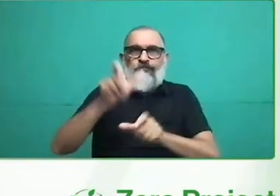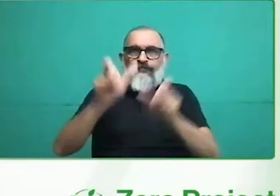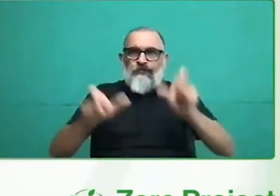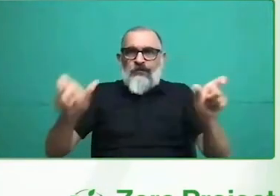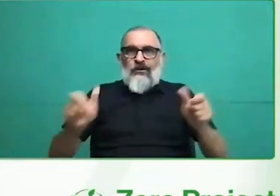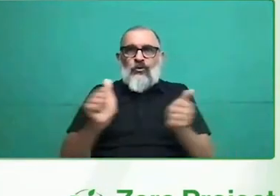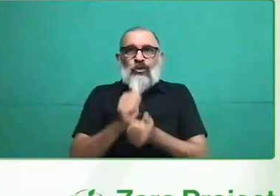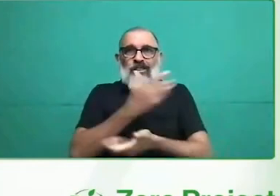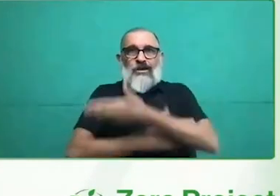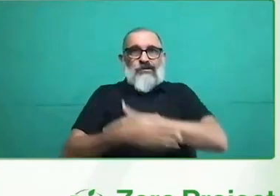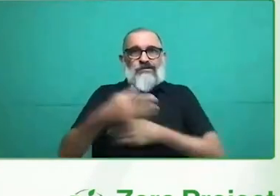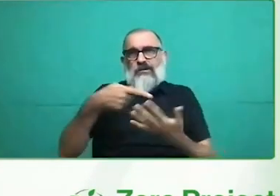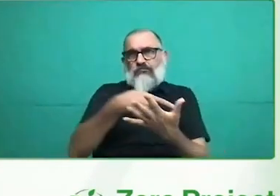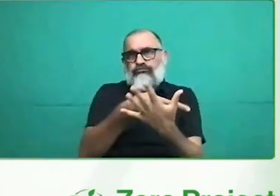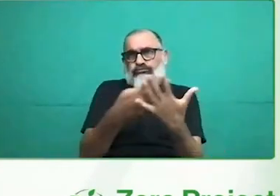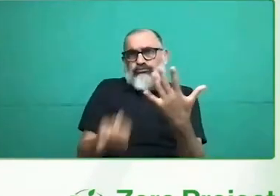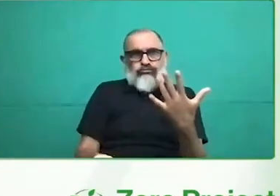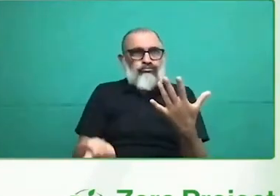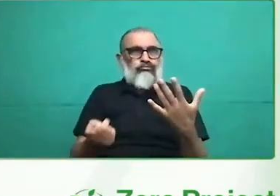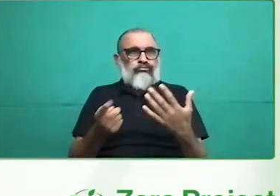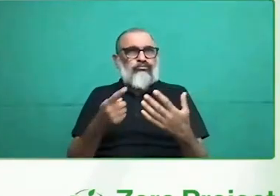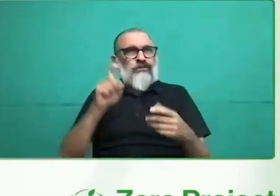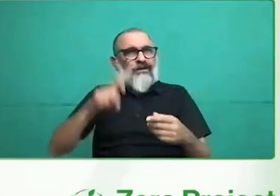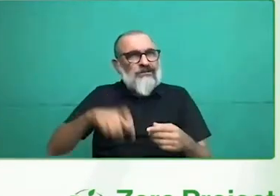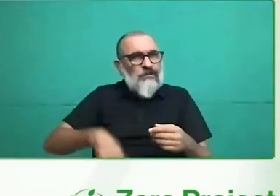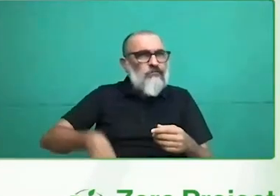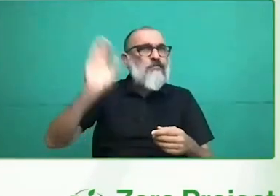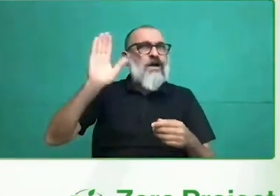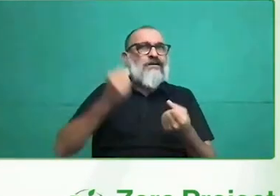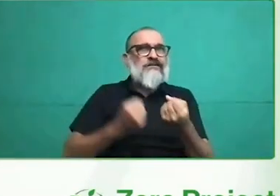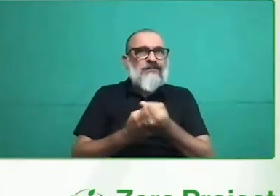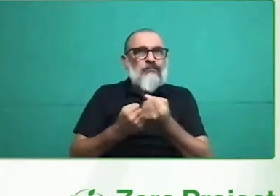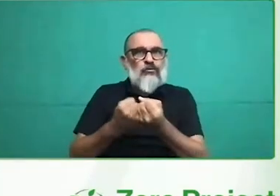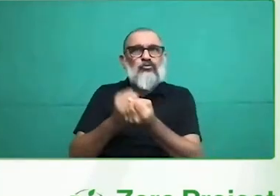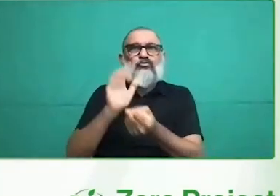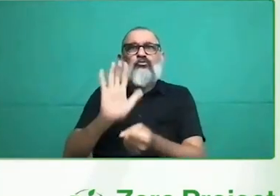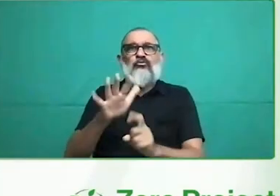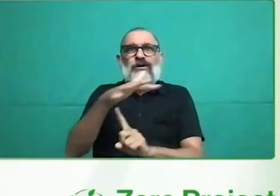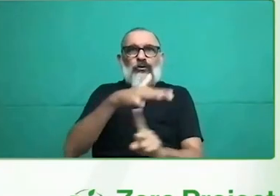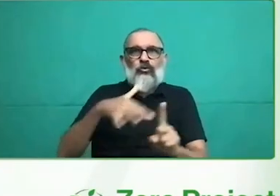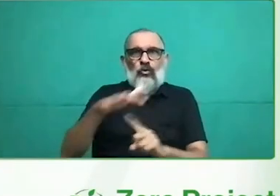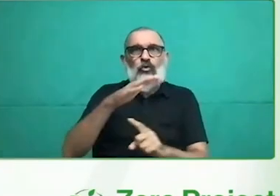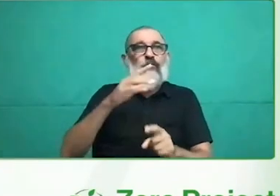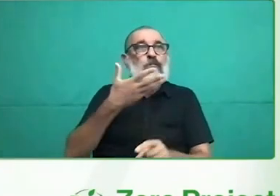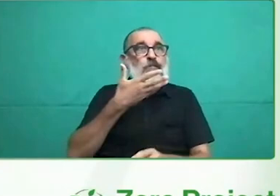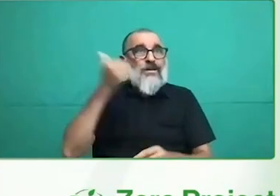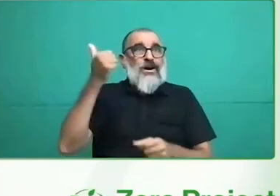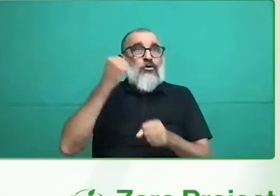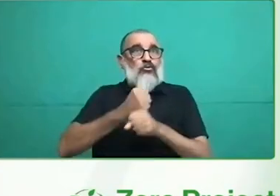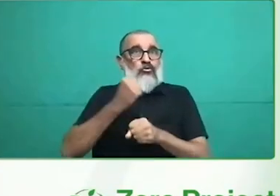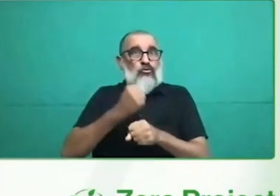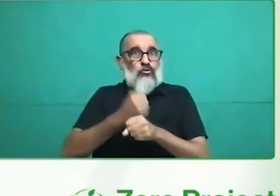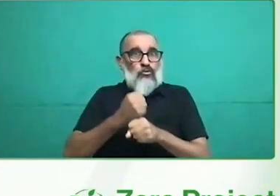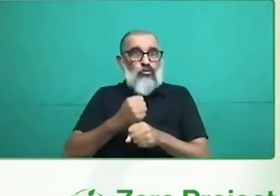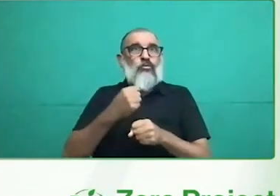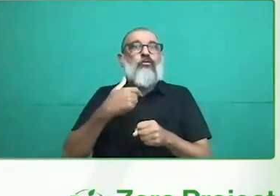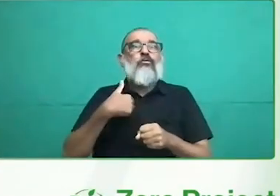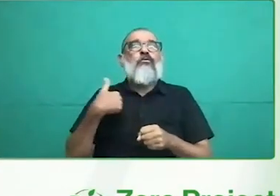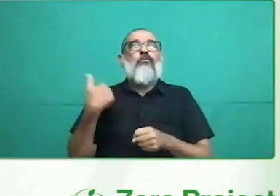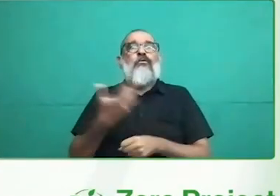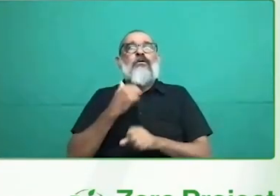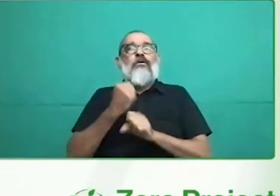características. Apoyo individualizado. Nosotros no trabajamos por grupos, trabajamos con personas y cada uno es diferente.